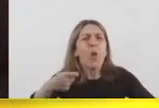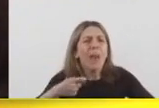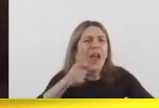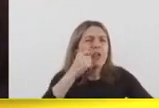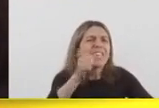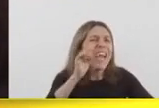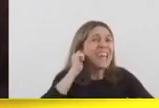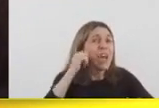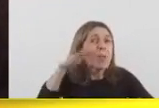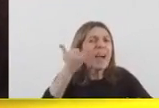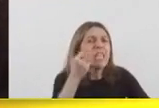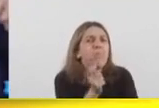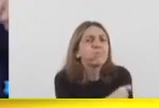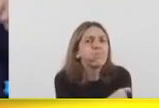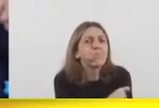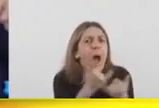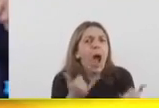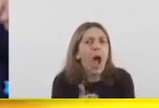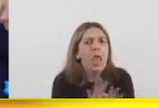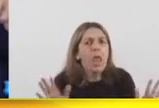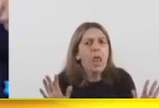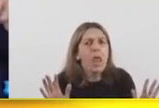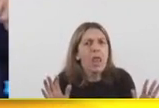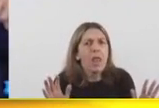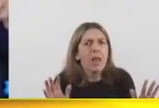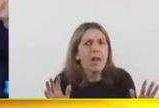60 años están vacunados en Argentina.